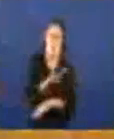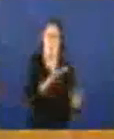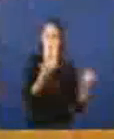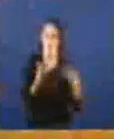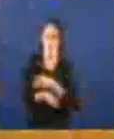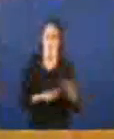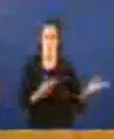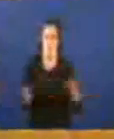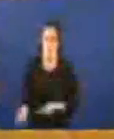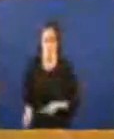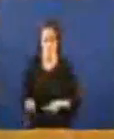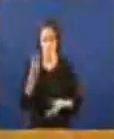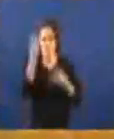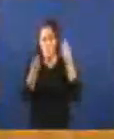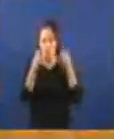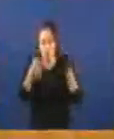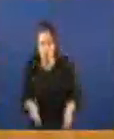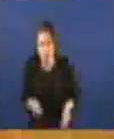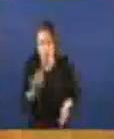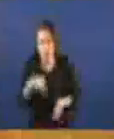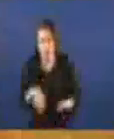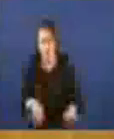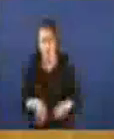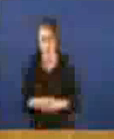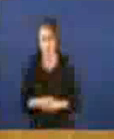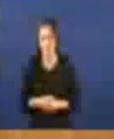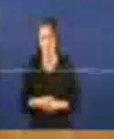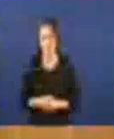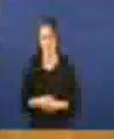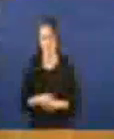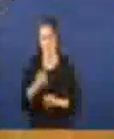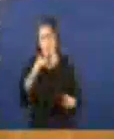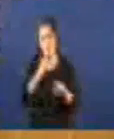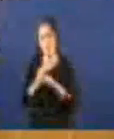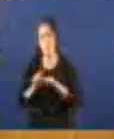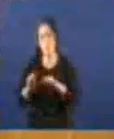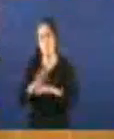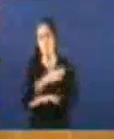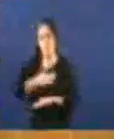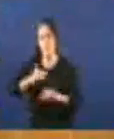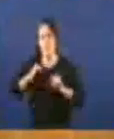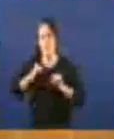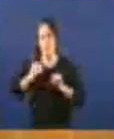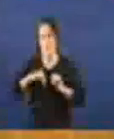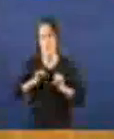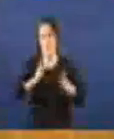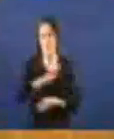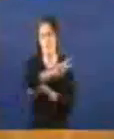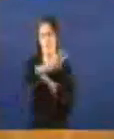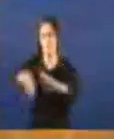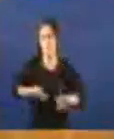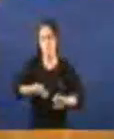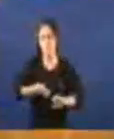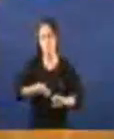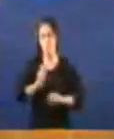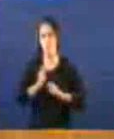pasa? Pensan convocar lecios adianta da xa ou que? E para iso, para o que queren poñer a andar a reforma esa de moca, a decapitación desta Cama